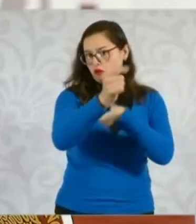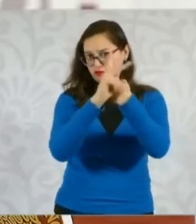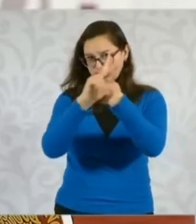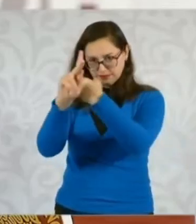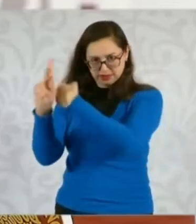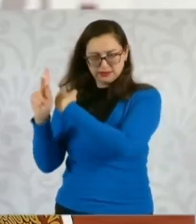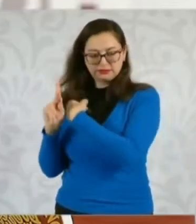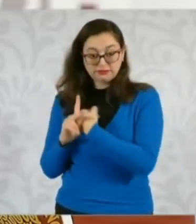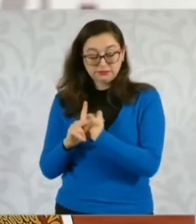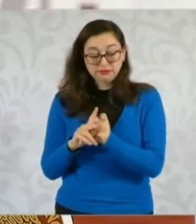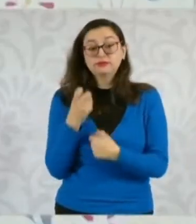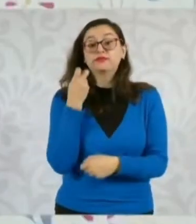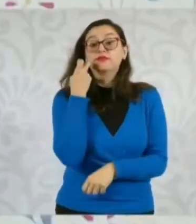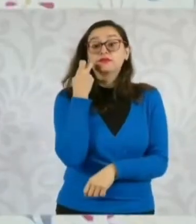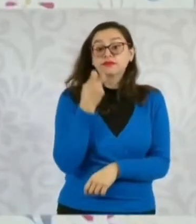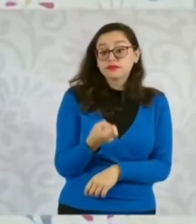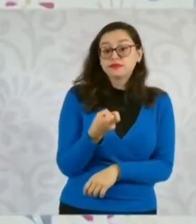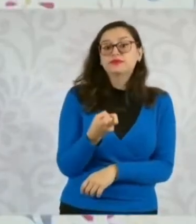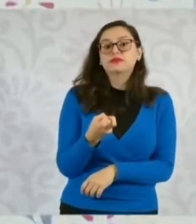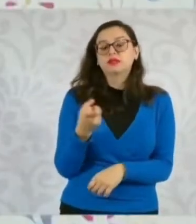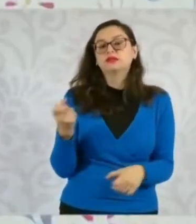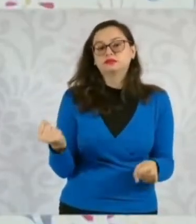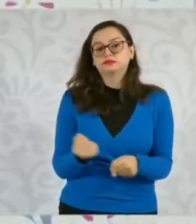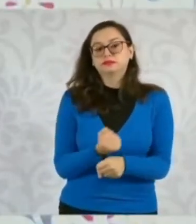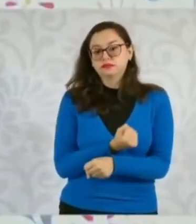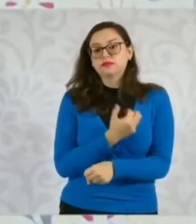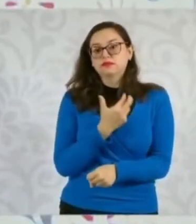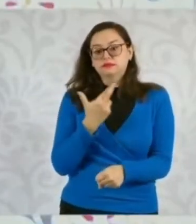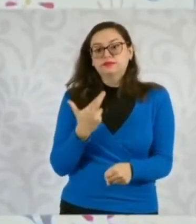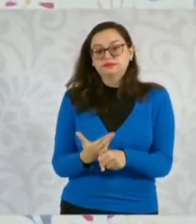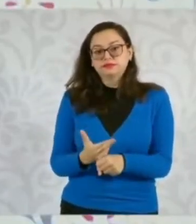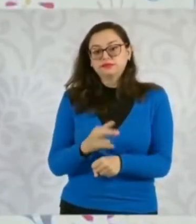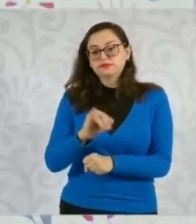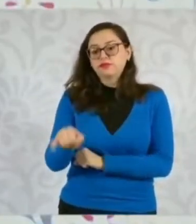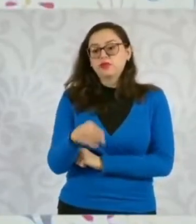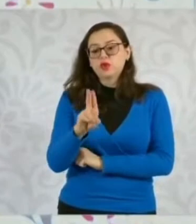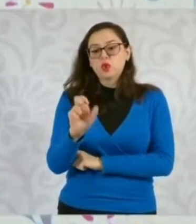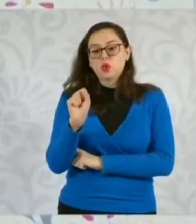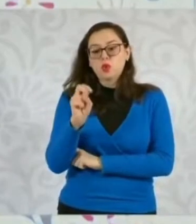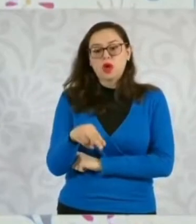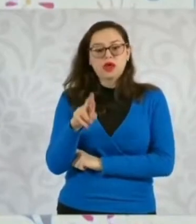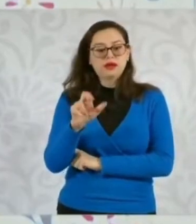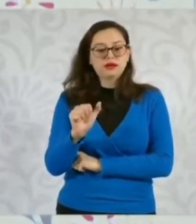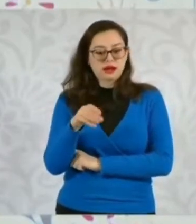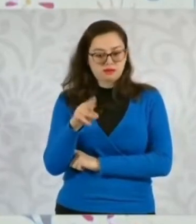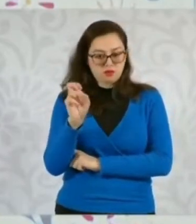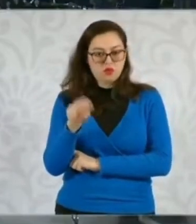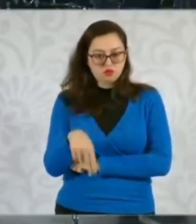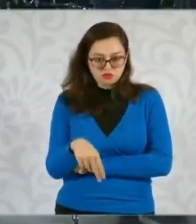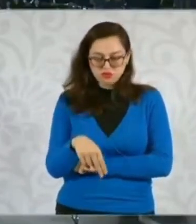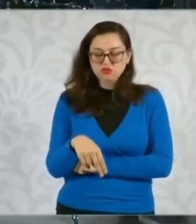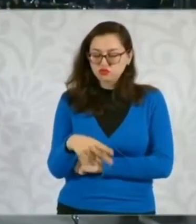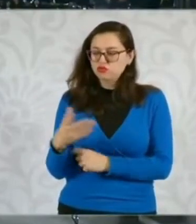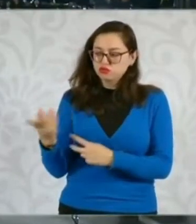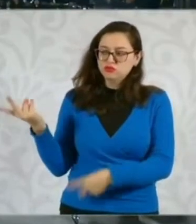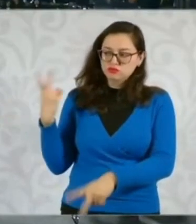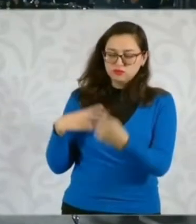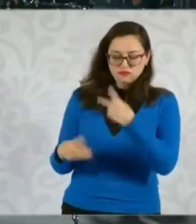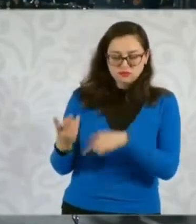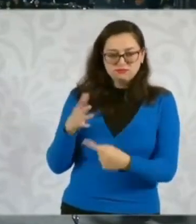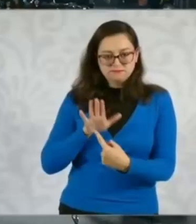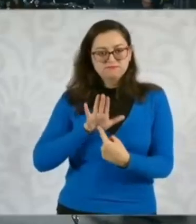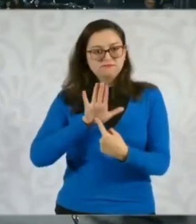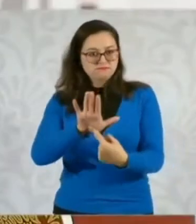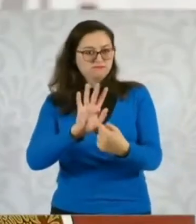Entonces, está trabajando en ello el secretario Juan Ramón de la Fuente y ya va a venir aquí para poderlo presentar,